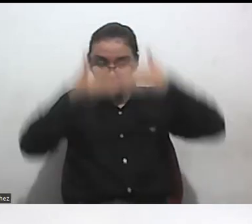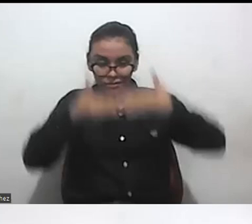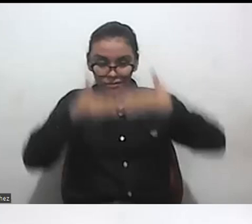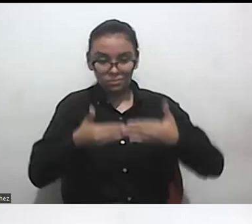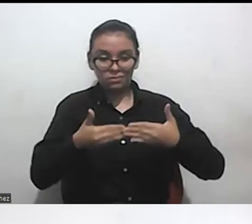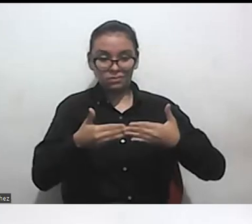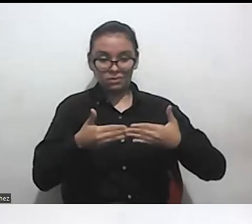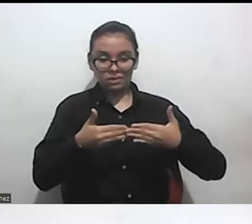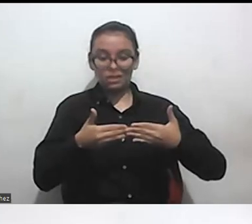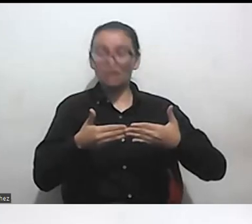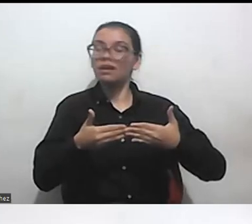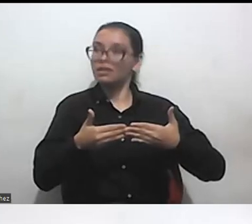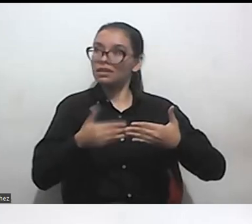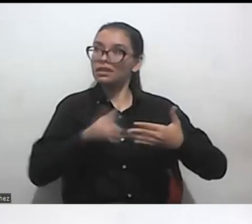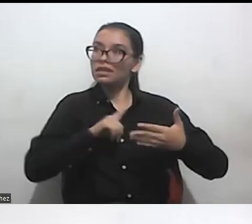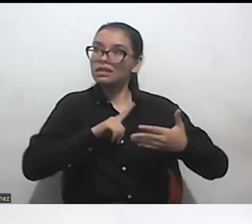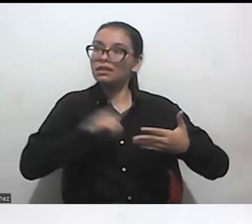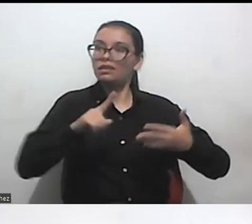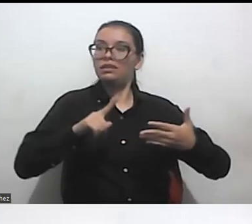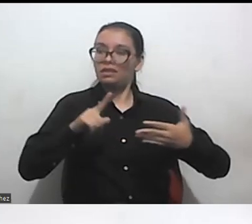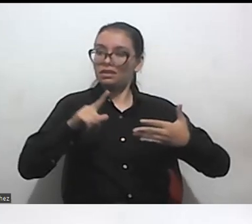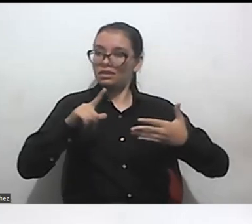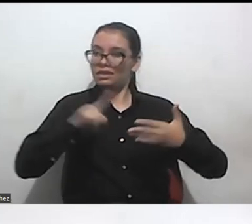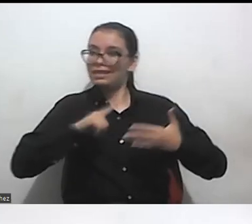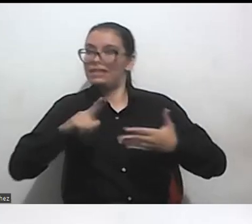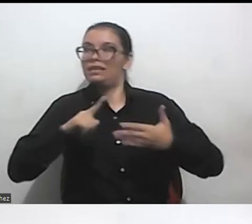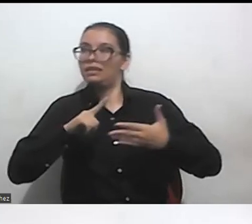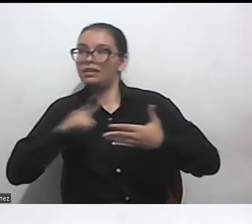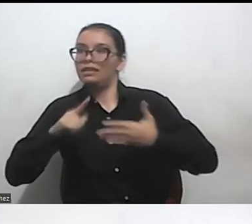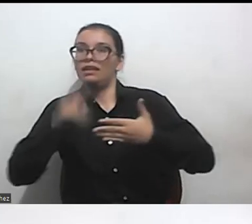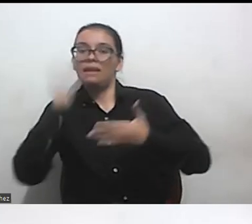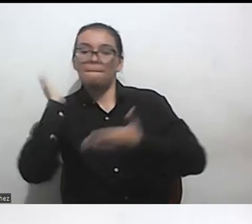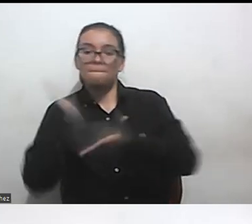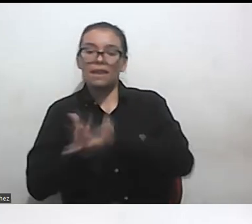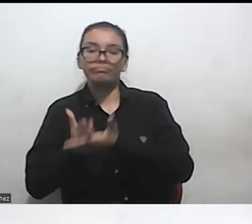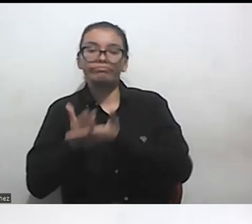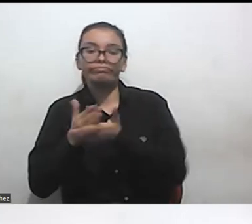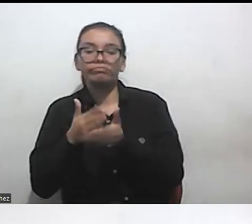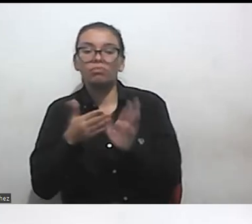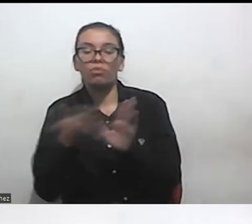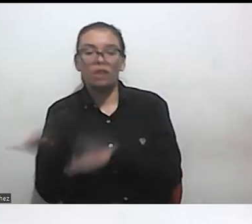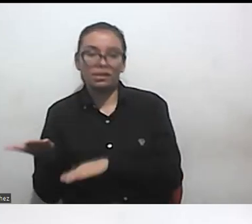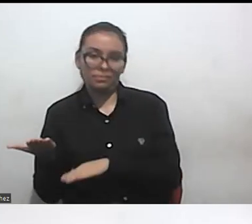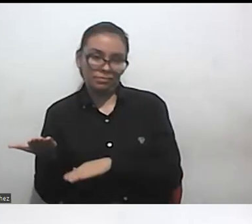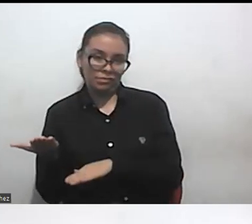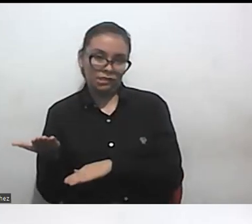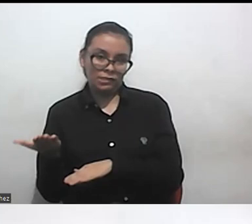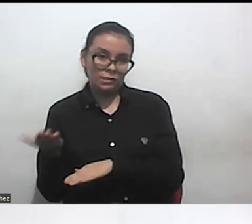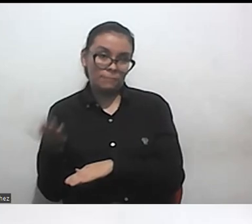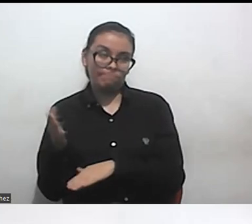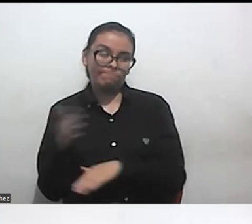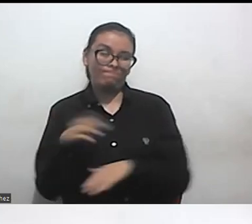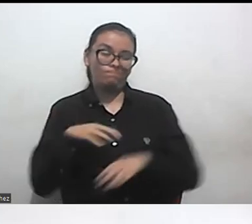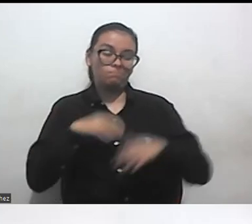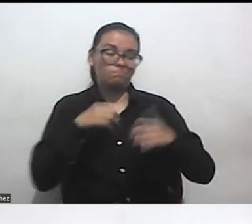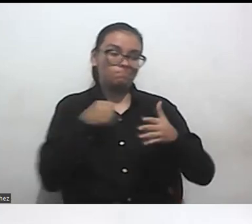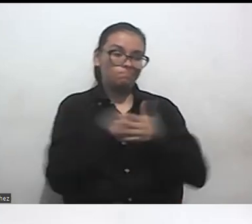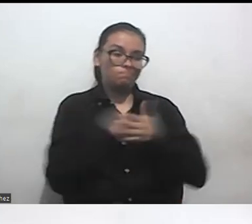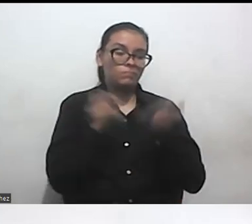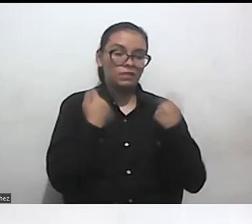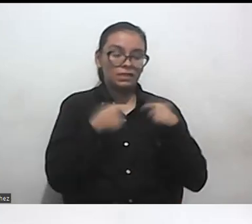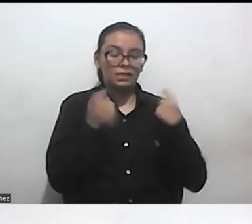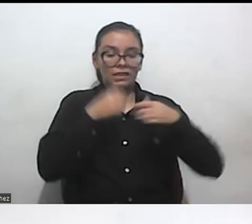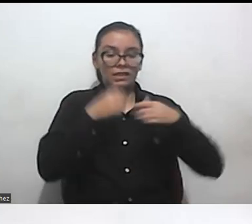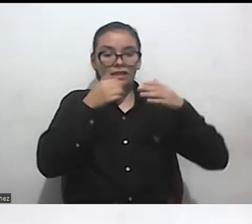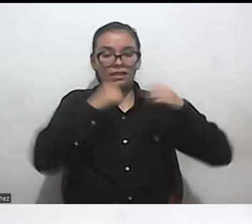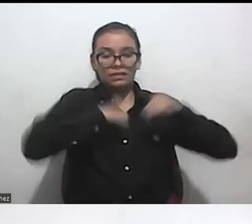liderazgo se ve truncado por la muerte y este es un duelo del movimiento en ese sentido es algo similar al movimiento